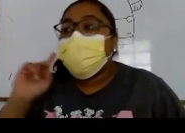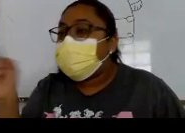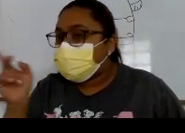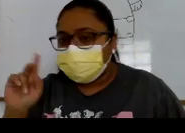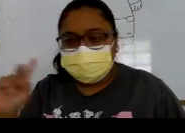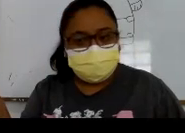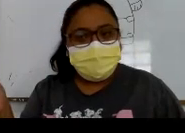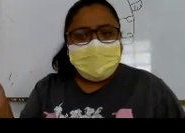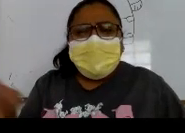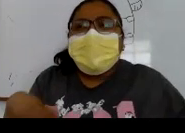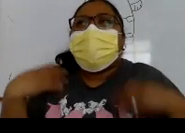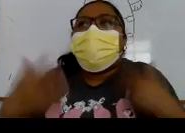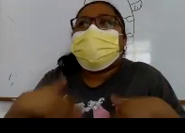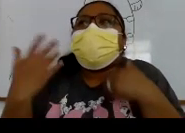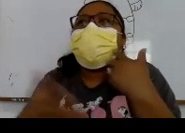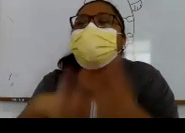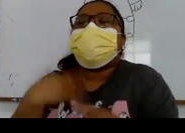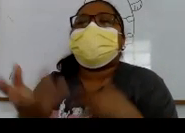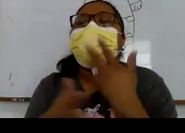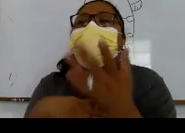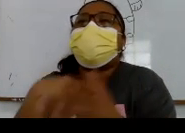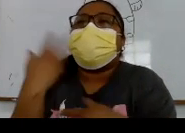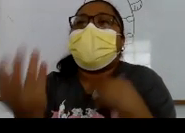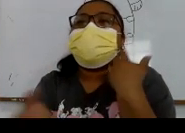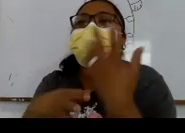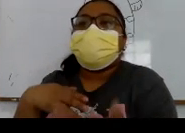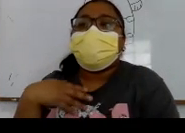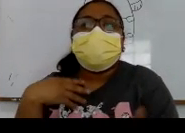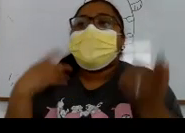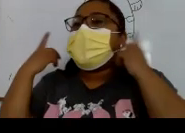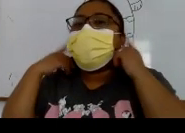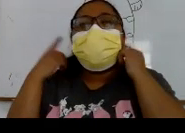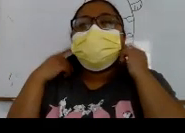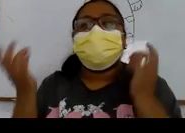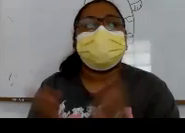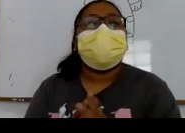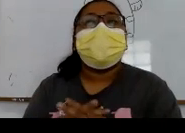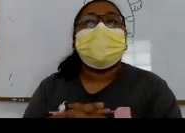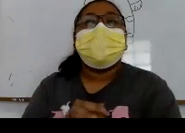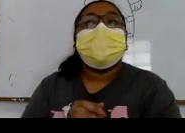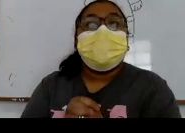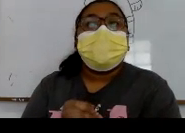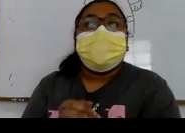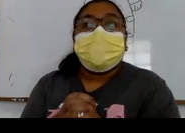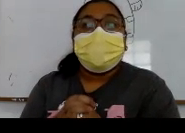no escuchan. ¿Cómo creen ellos que se comunican estas personas que no escuchan?